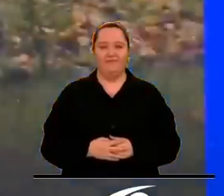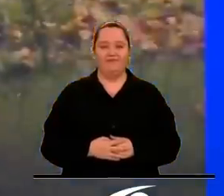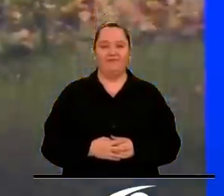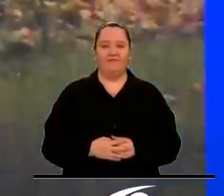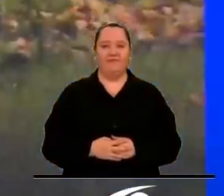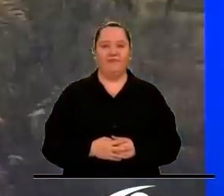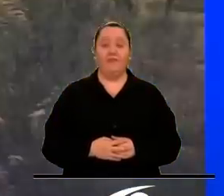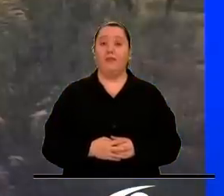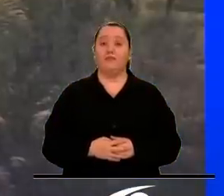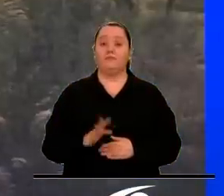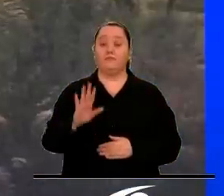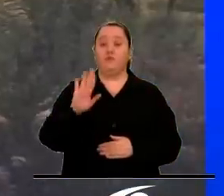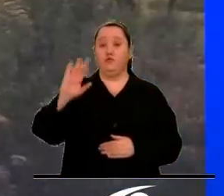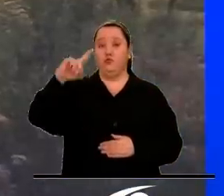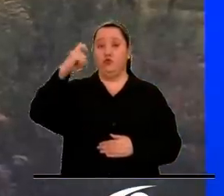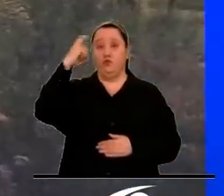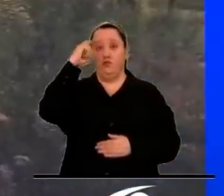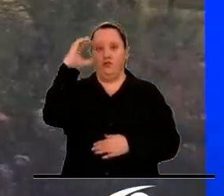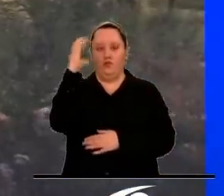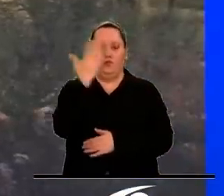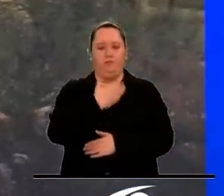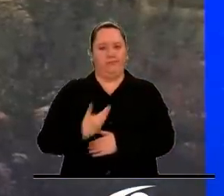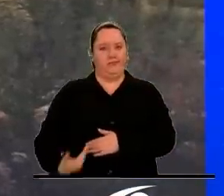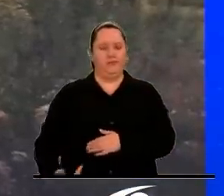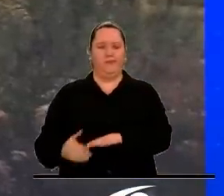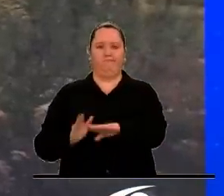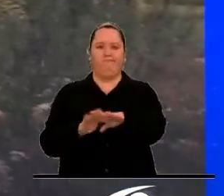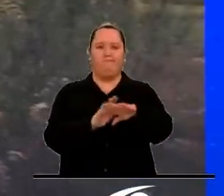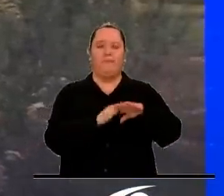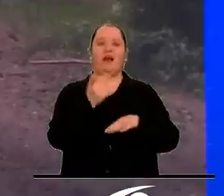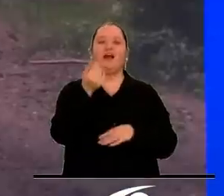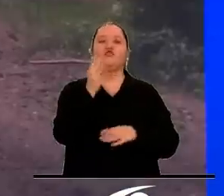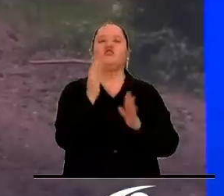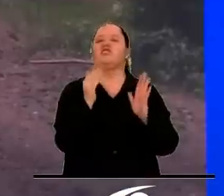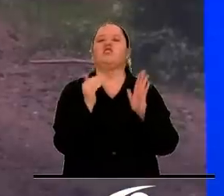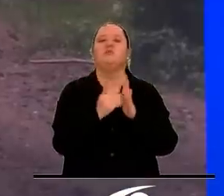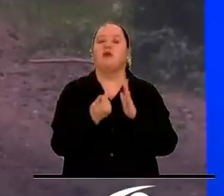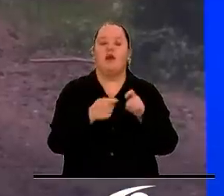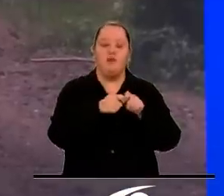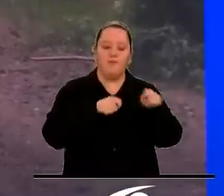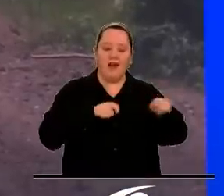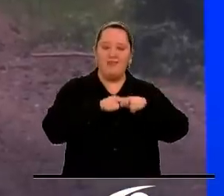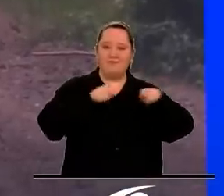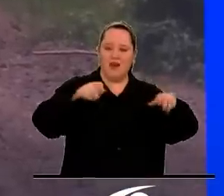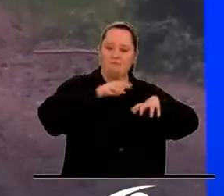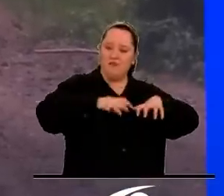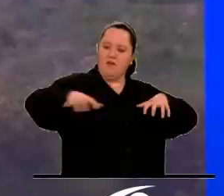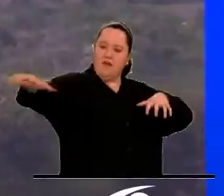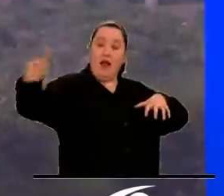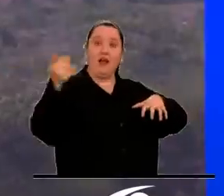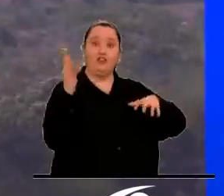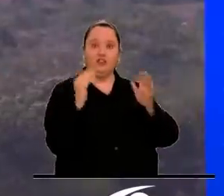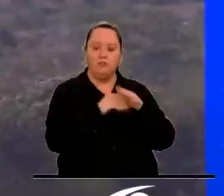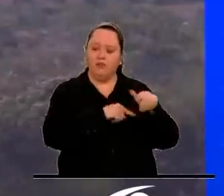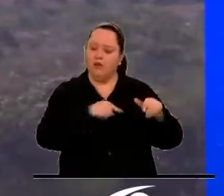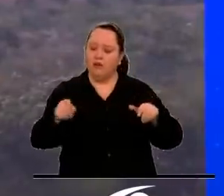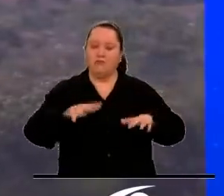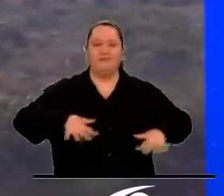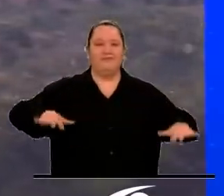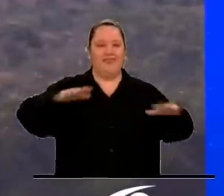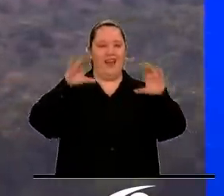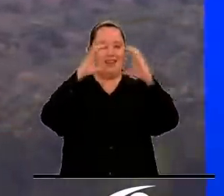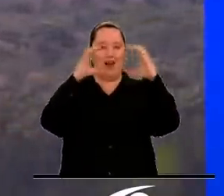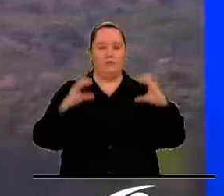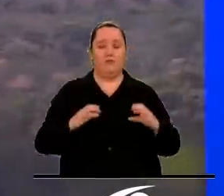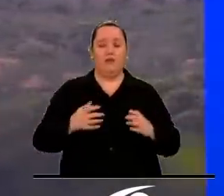La presidencia de la república alertó que cerca de 14 mil hectáreas de tierra en el Cauca estarían en manos de grupos criminales.